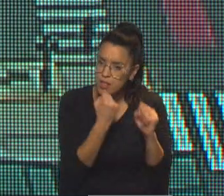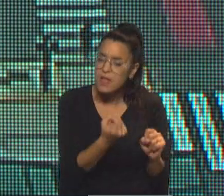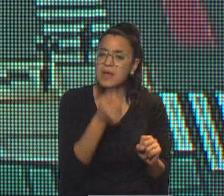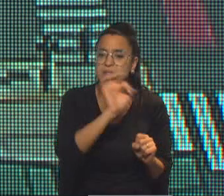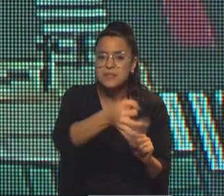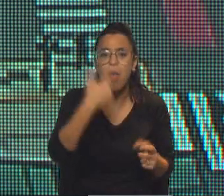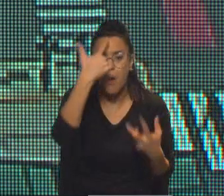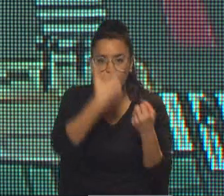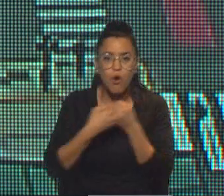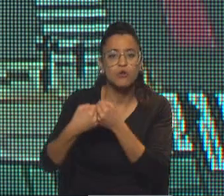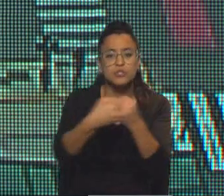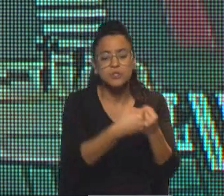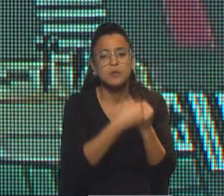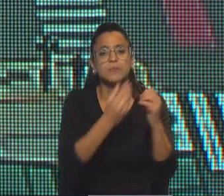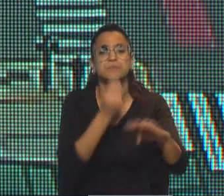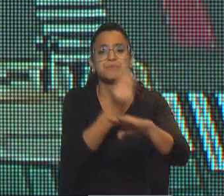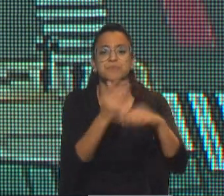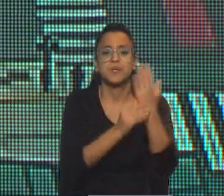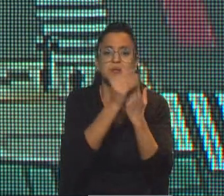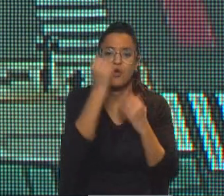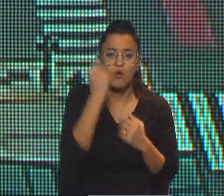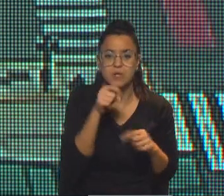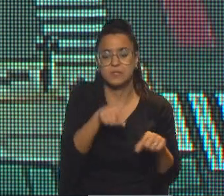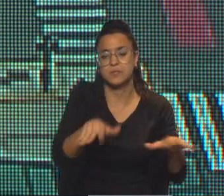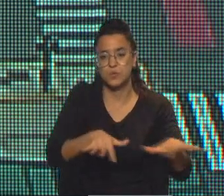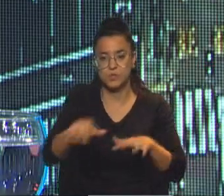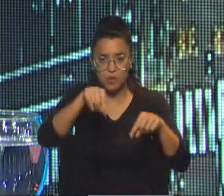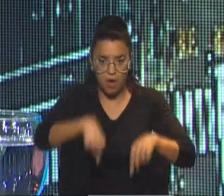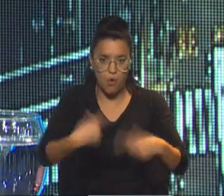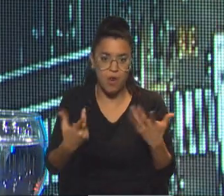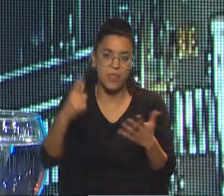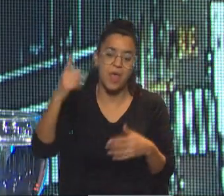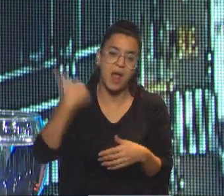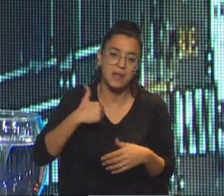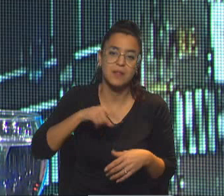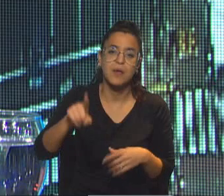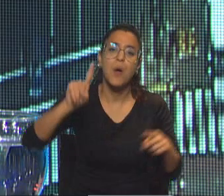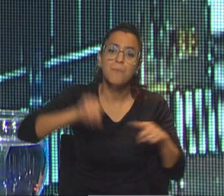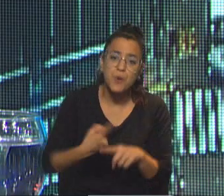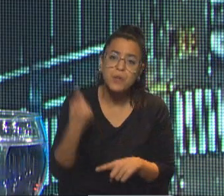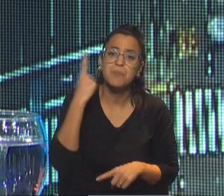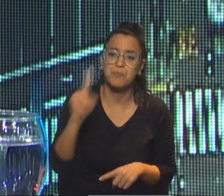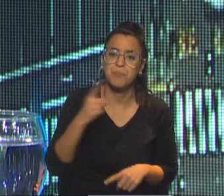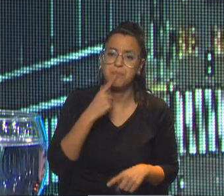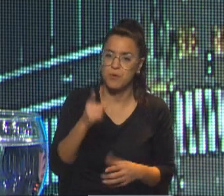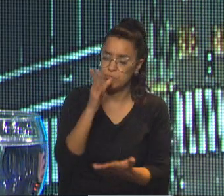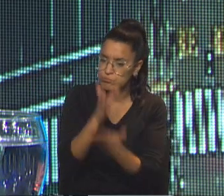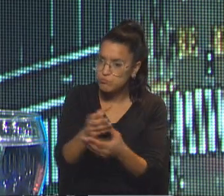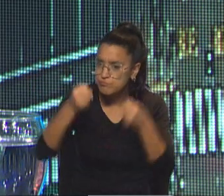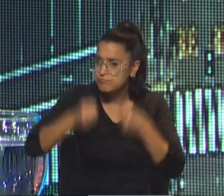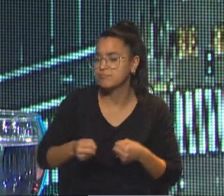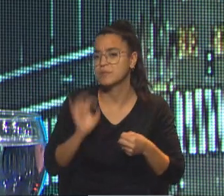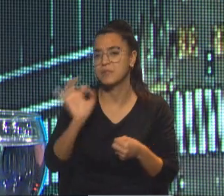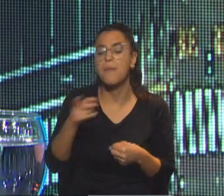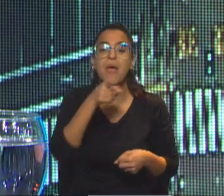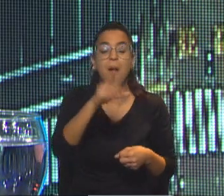ser un hombre del consenso al Ministerio de Economía en esta situación que enfrenta el país? Claro, de la política pero con un perfil muy determinado. Él